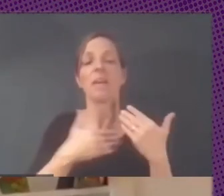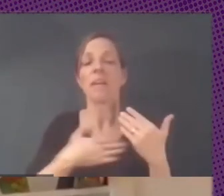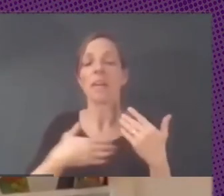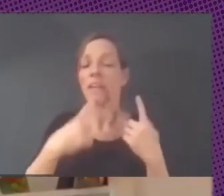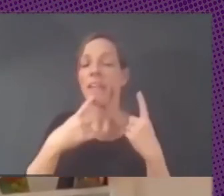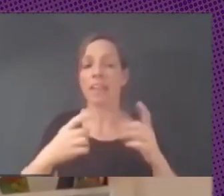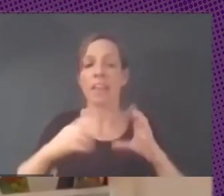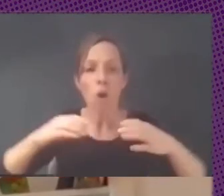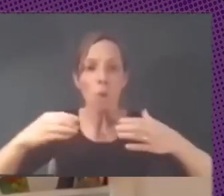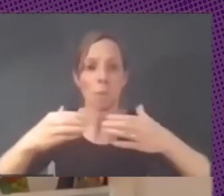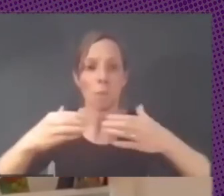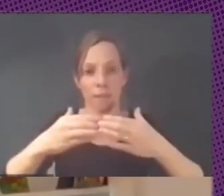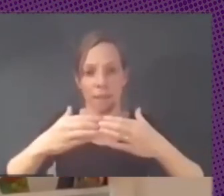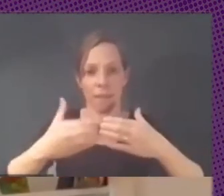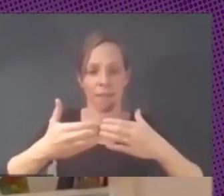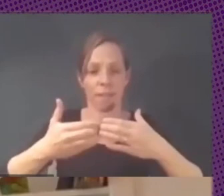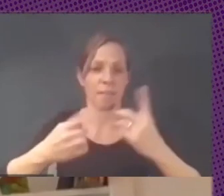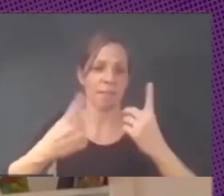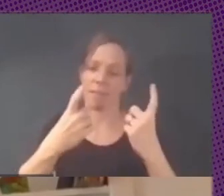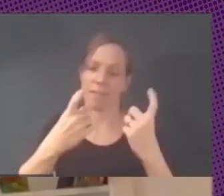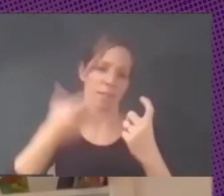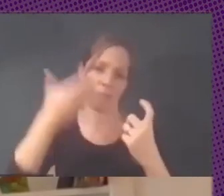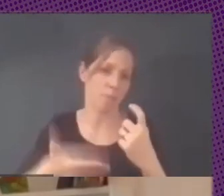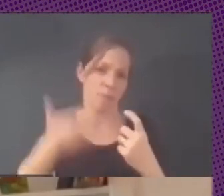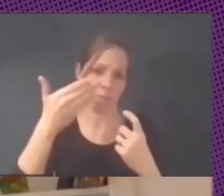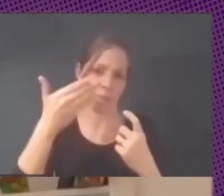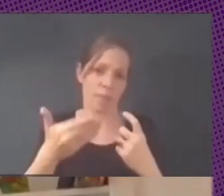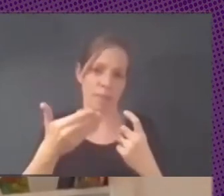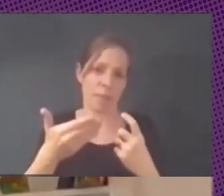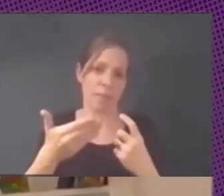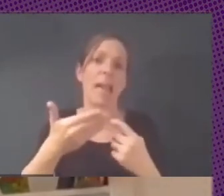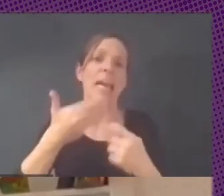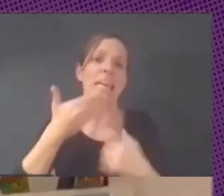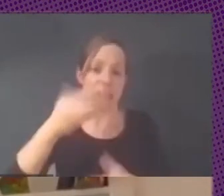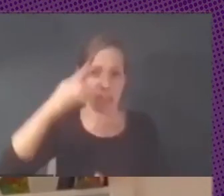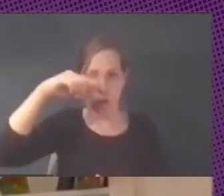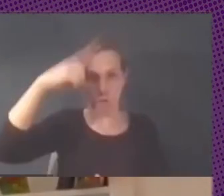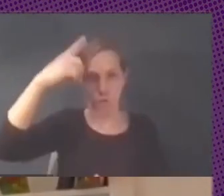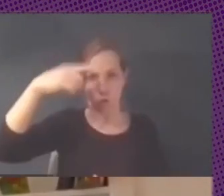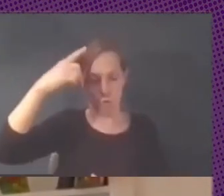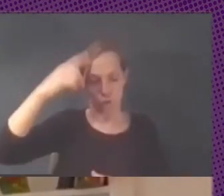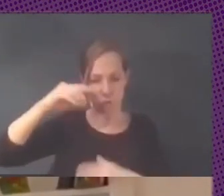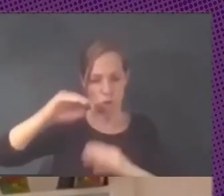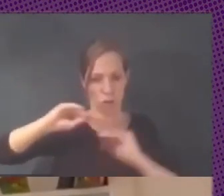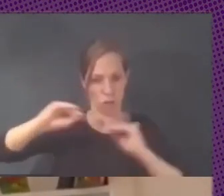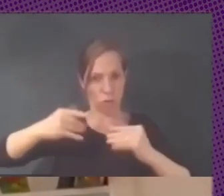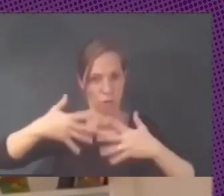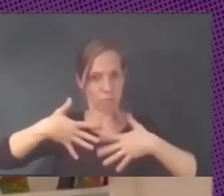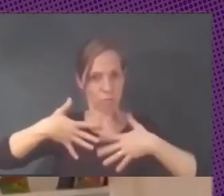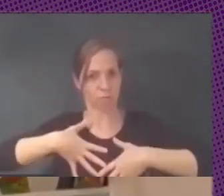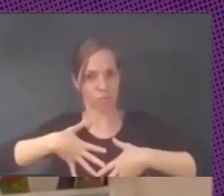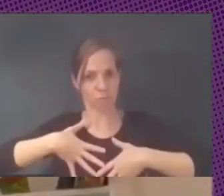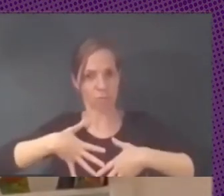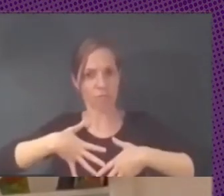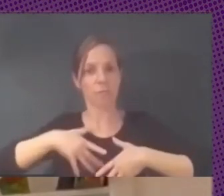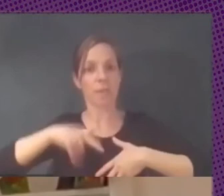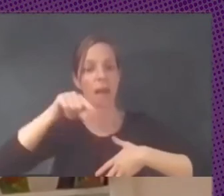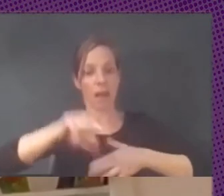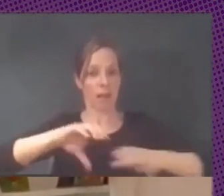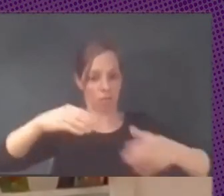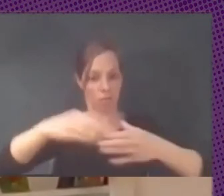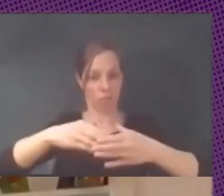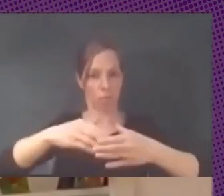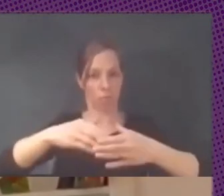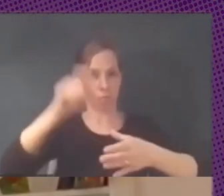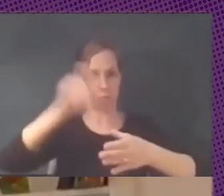comunidad que salga de la cultura de nicho claramente la acumulación se hace ahí y